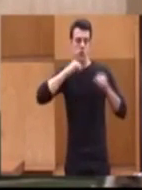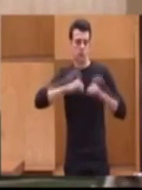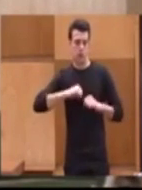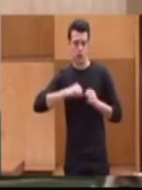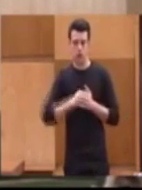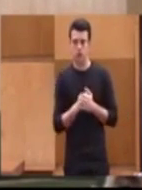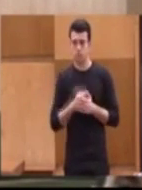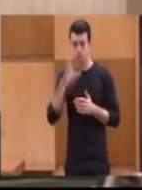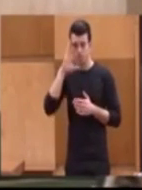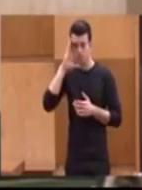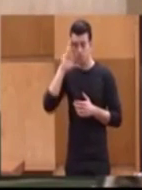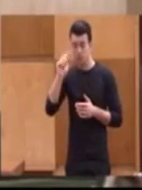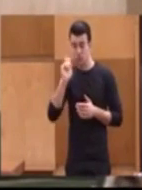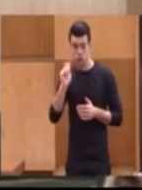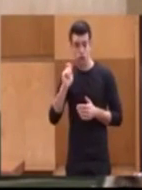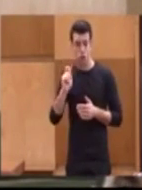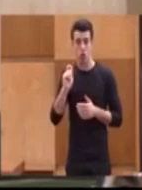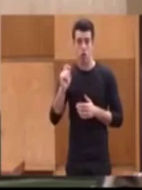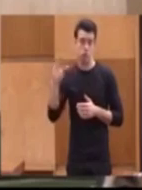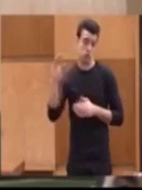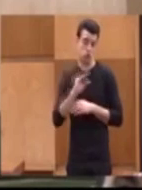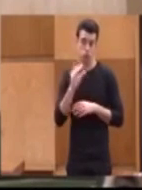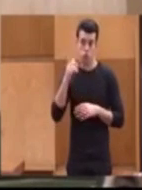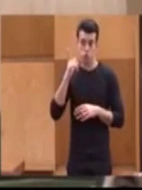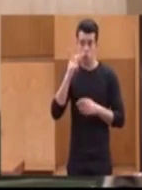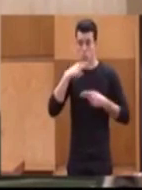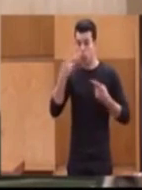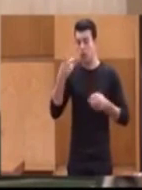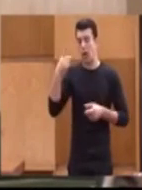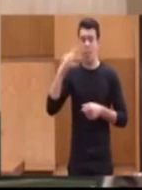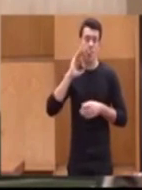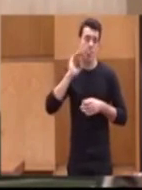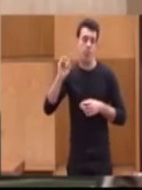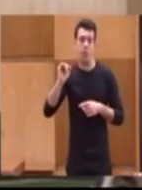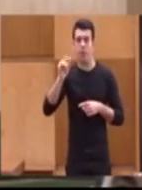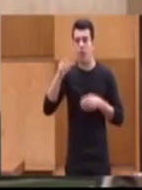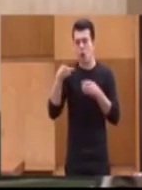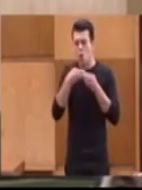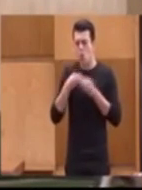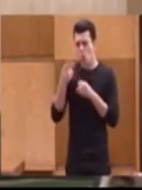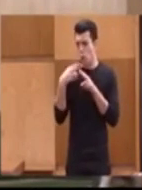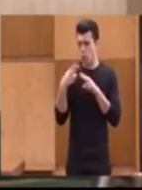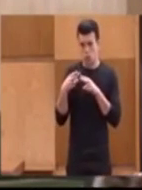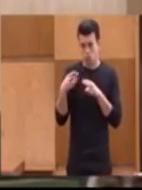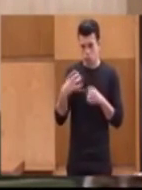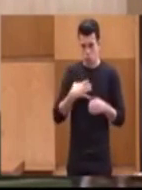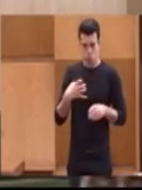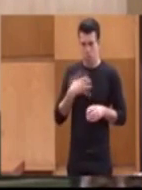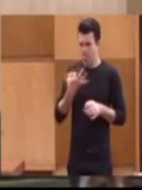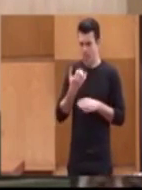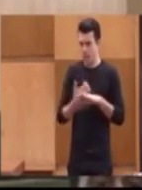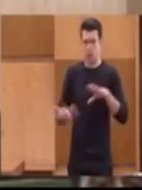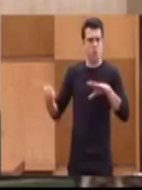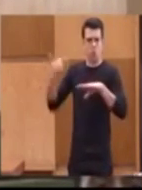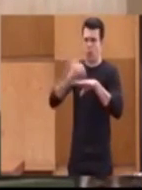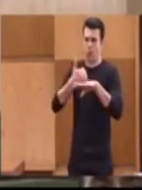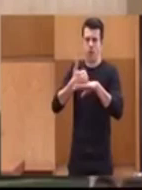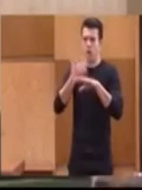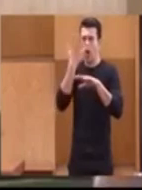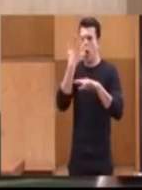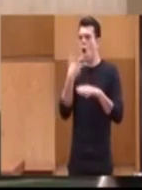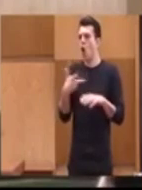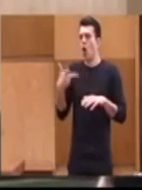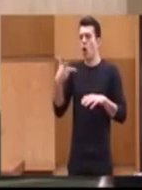pensiones públicas no pueden depender de una determinada correlación de fuerzas políticas. Deben estar por encima del color del gobierno,